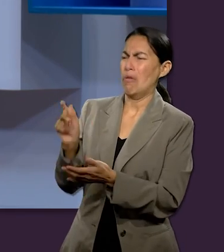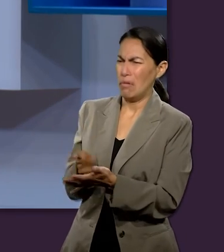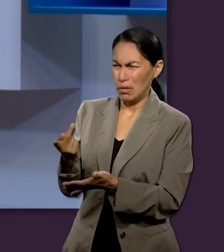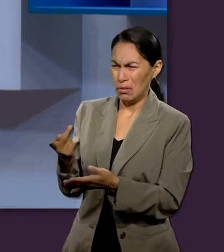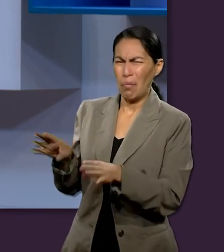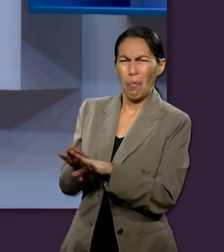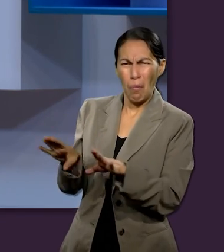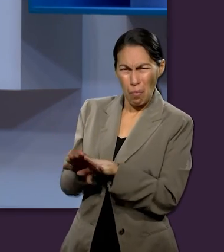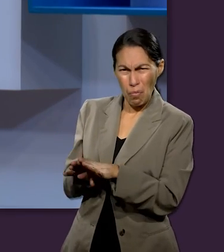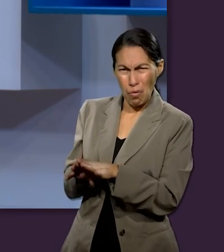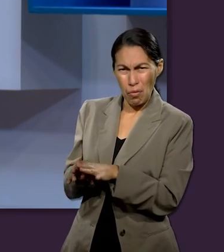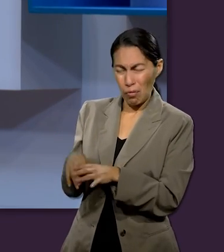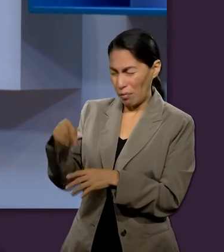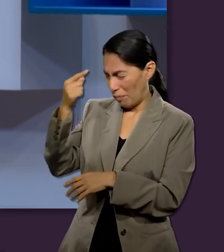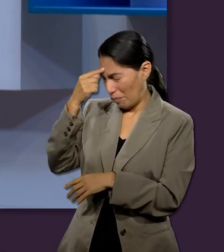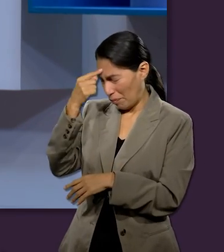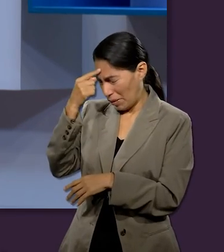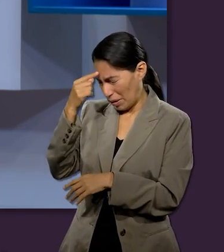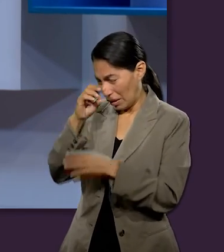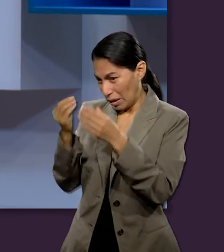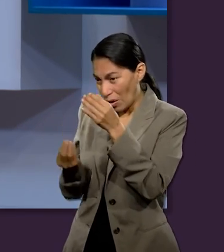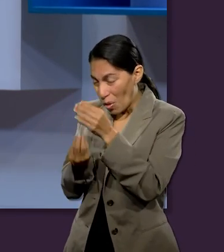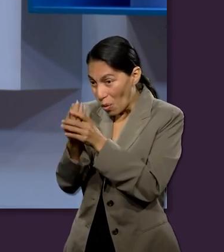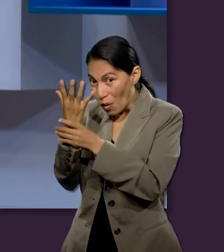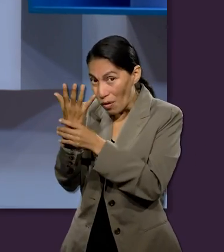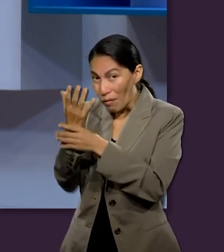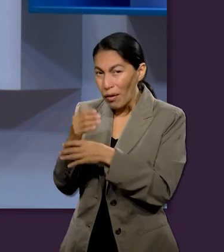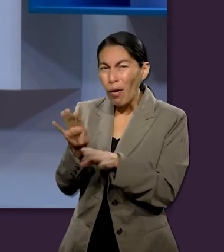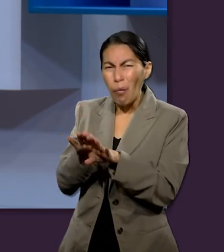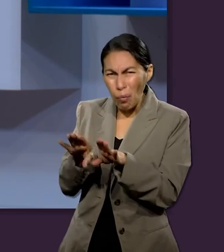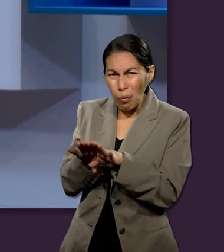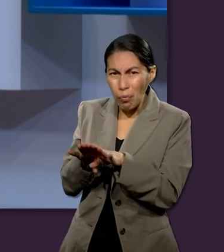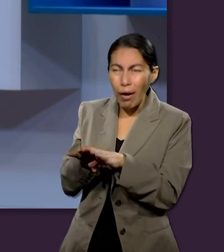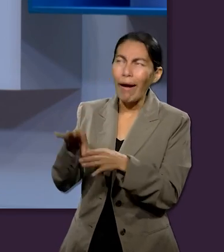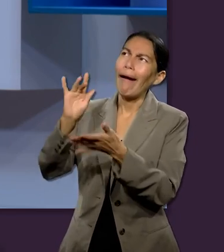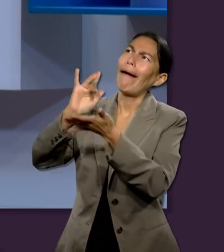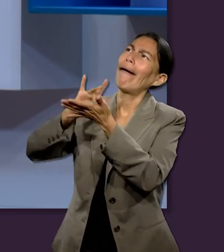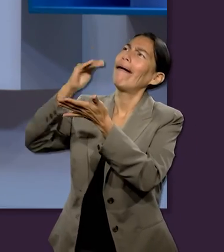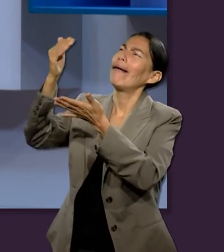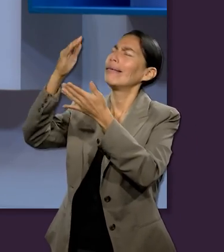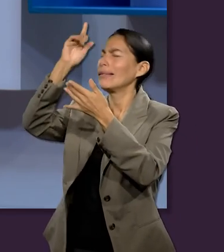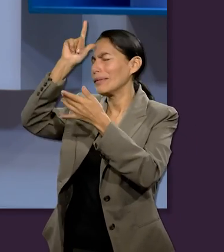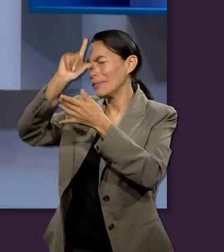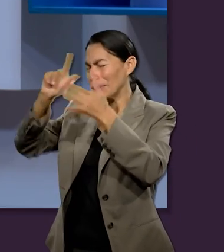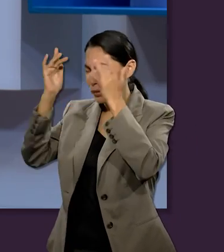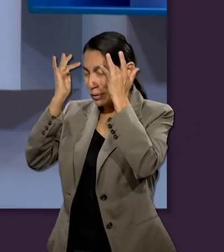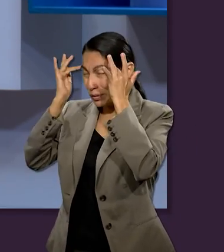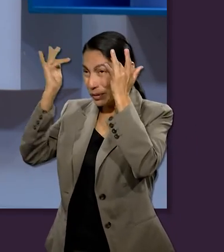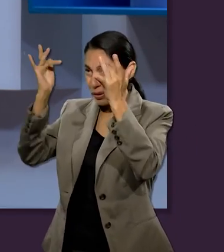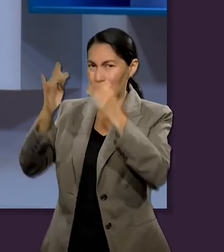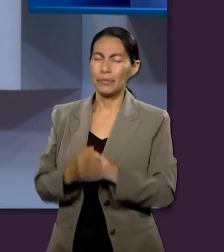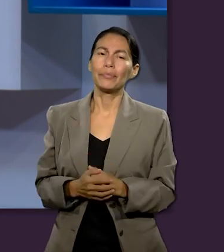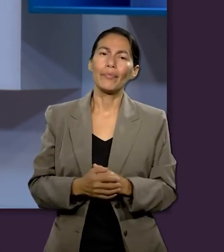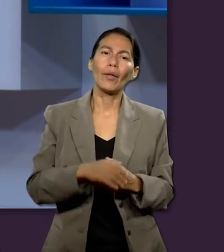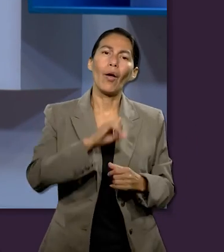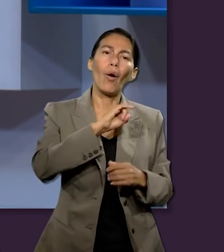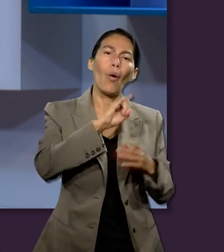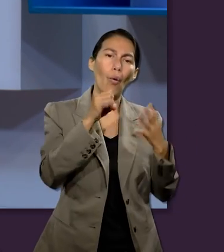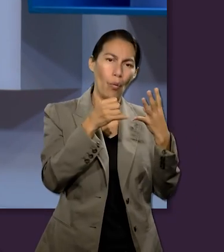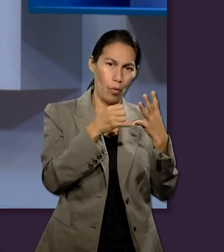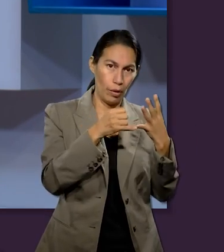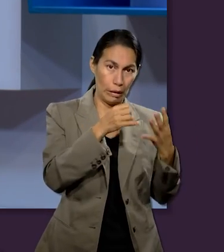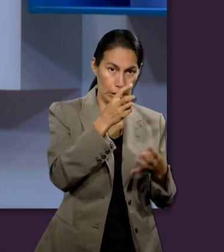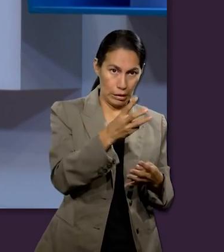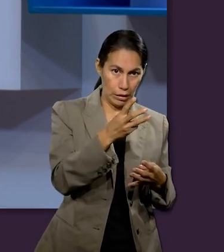y cómo se hace ese renacimiento esa renovación de la mente es por medio del Espíritu Santo